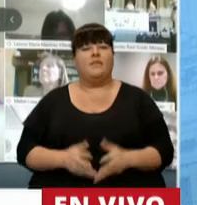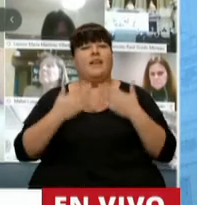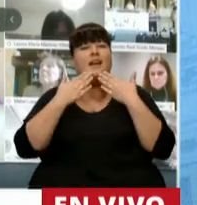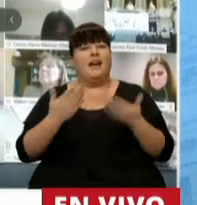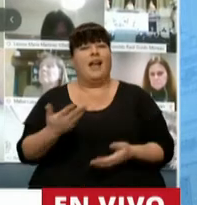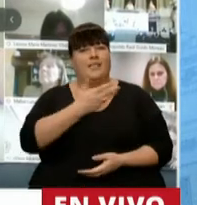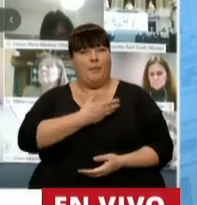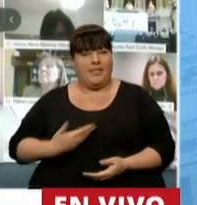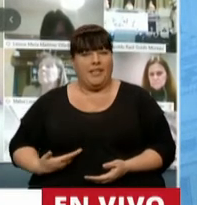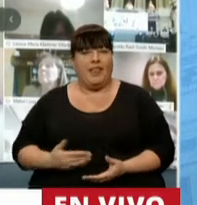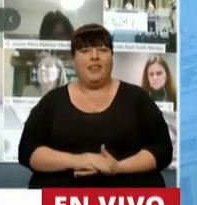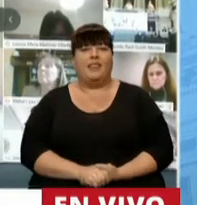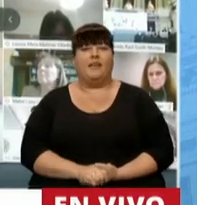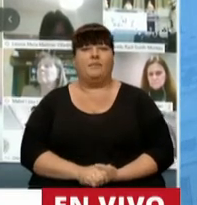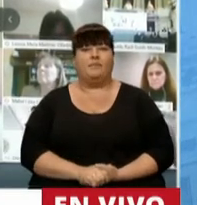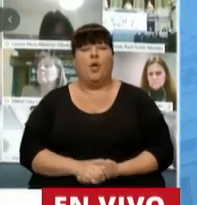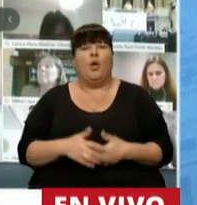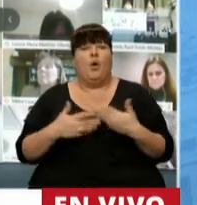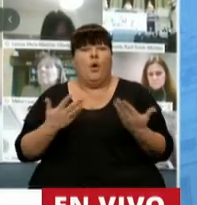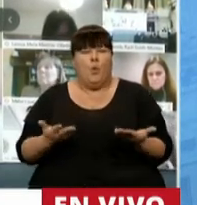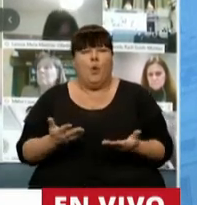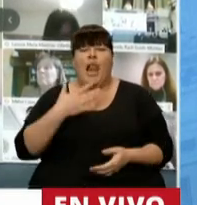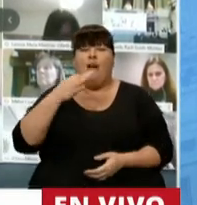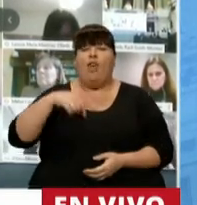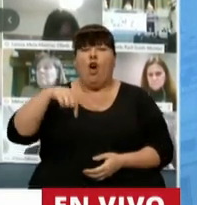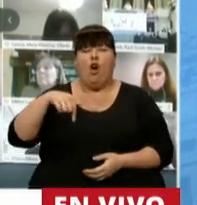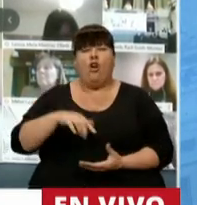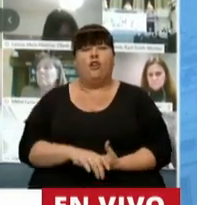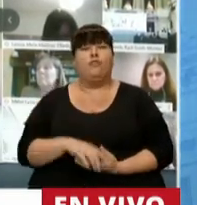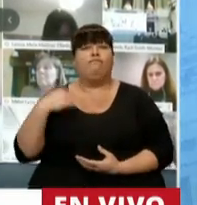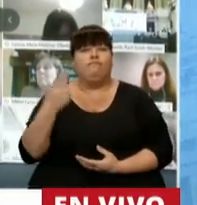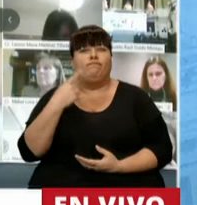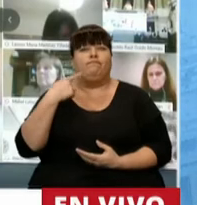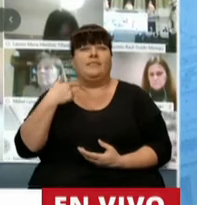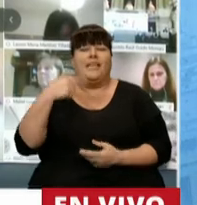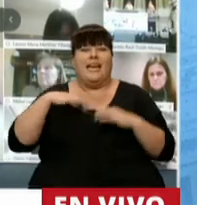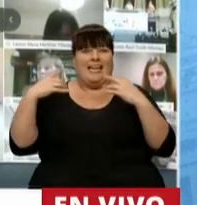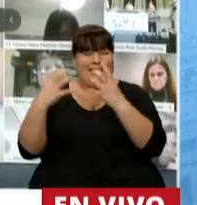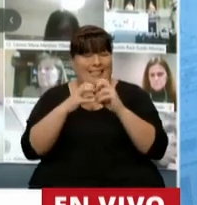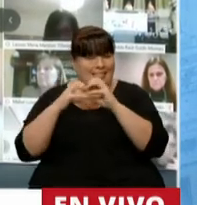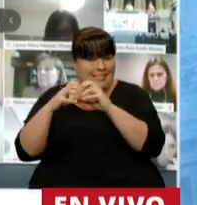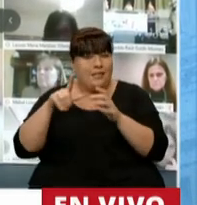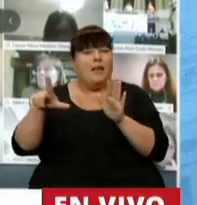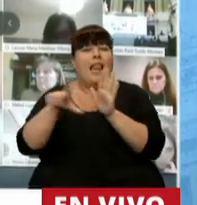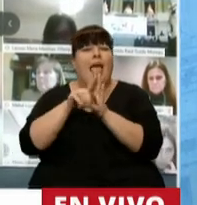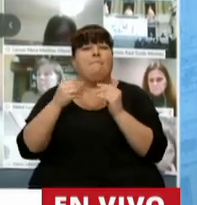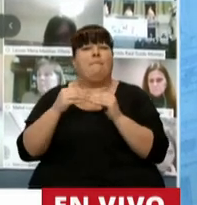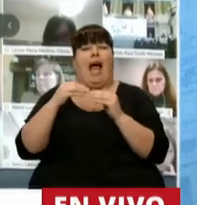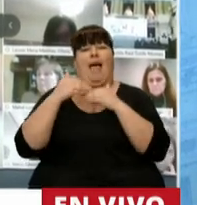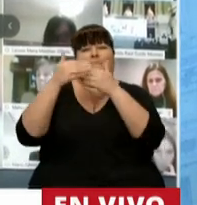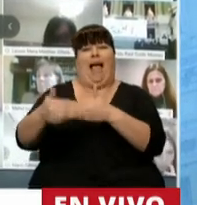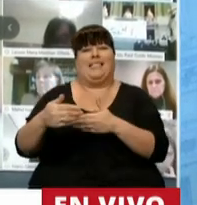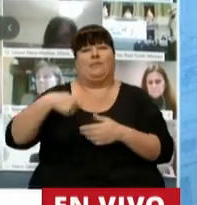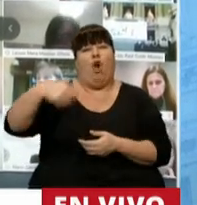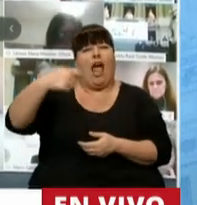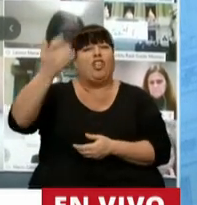Gracias, Presidente. Bueno, la verdad que hoy estamos tratando en el recinto un proyecto de ley de ampliación de la moratoria que ya